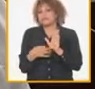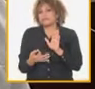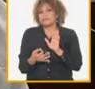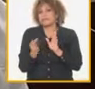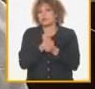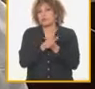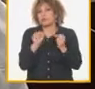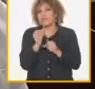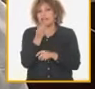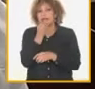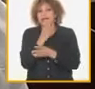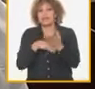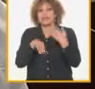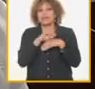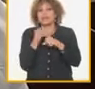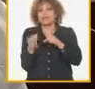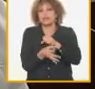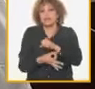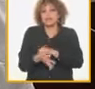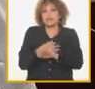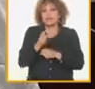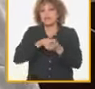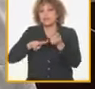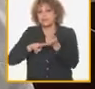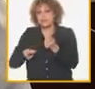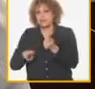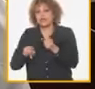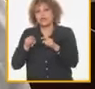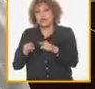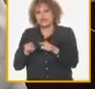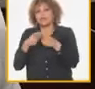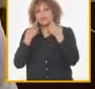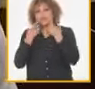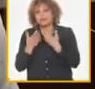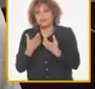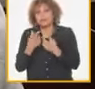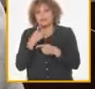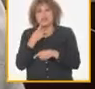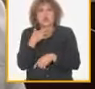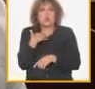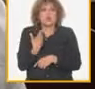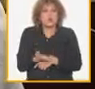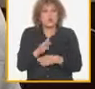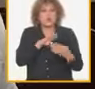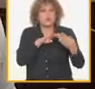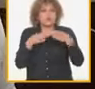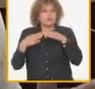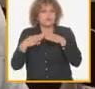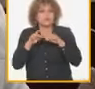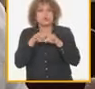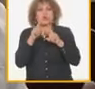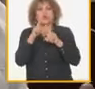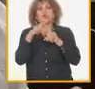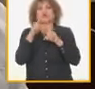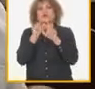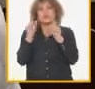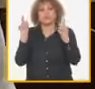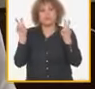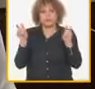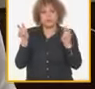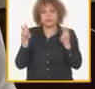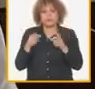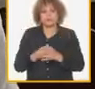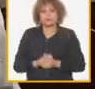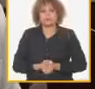alimentaria a nivel local y yo creo que juega un papel importante cómo discutimos estos temas con la profundidad que se